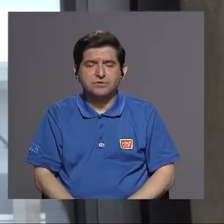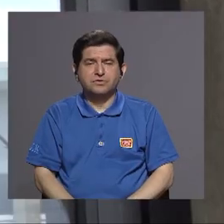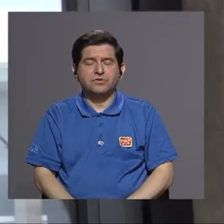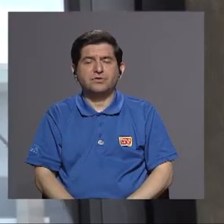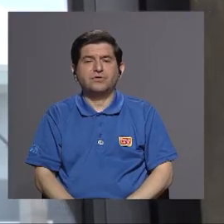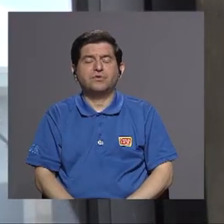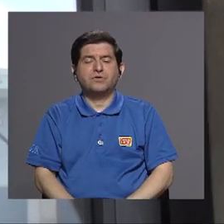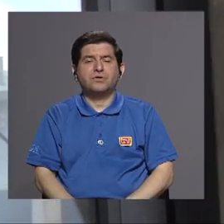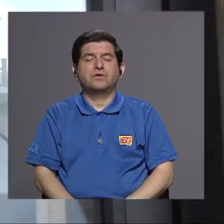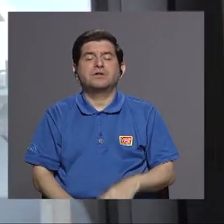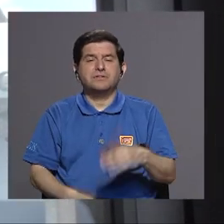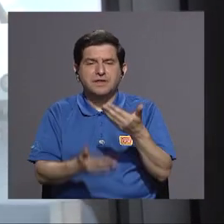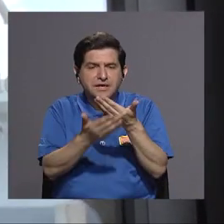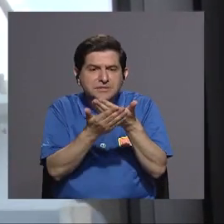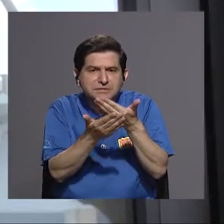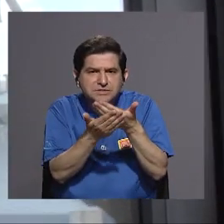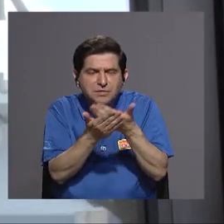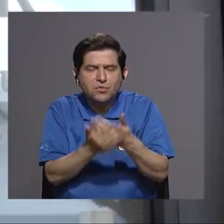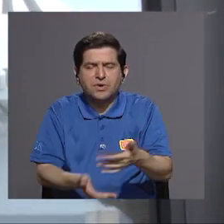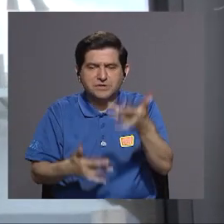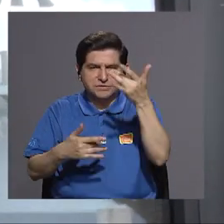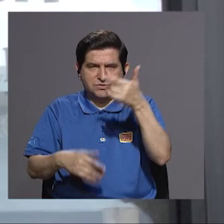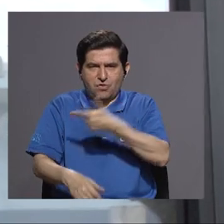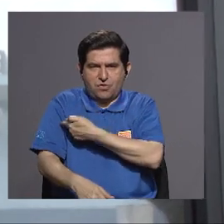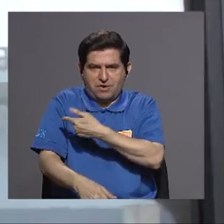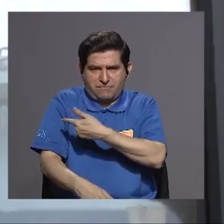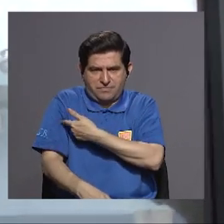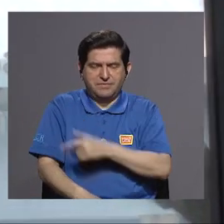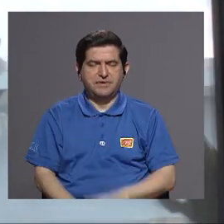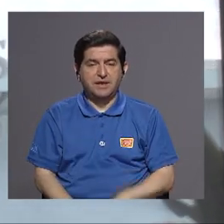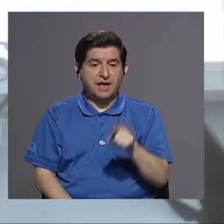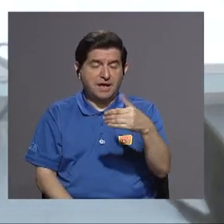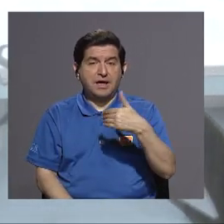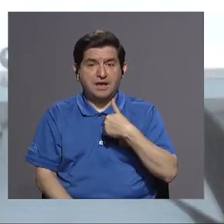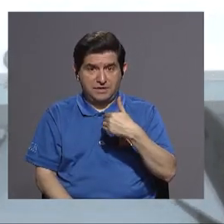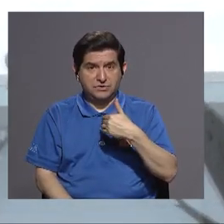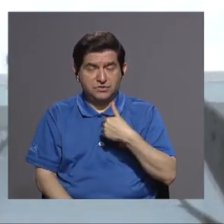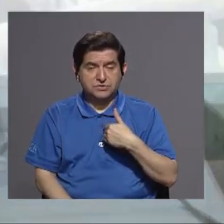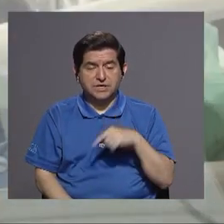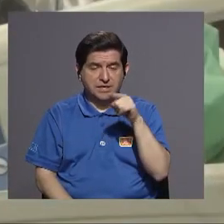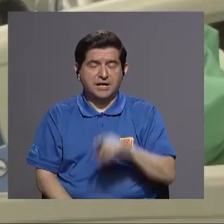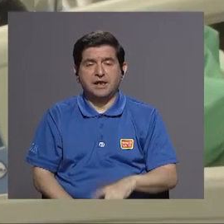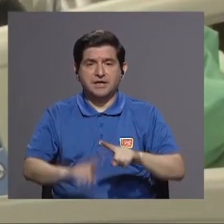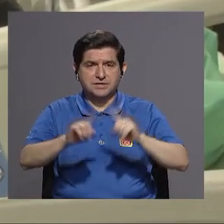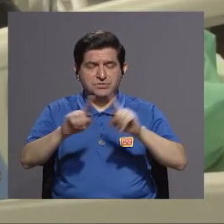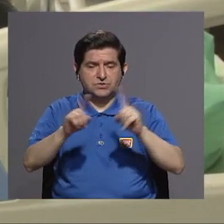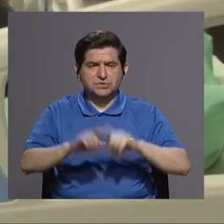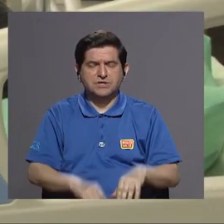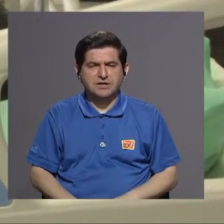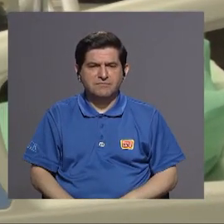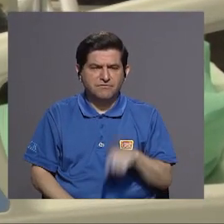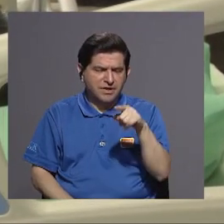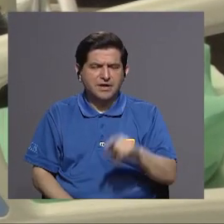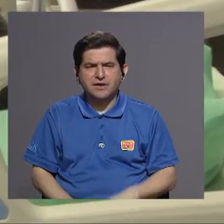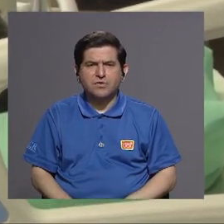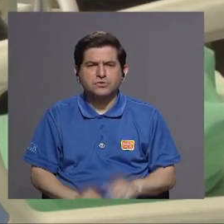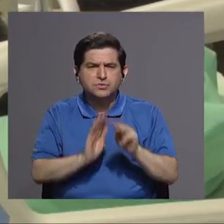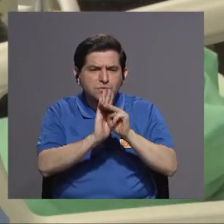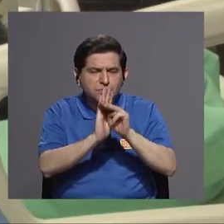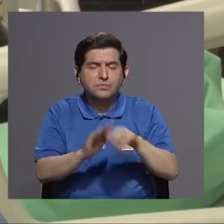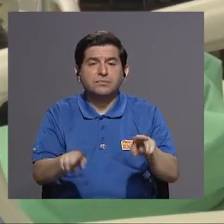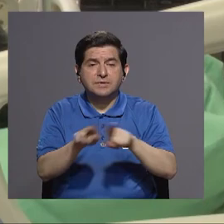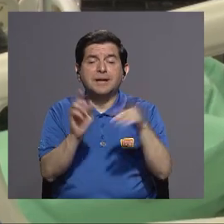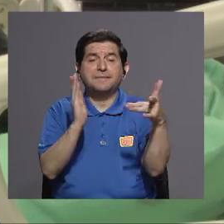el centro de simulación en enfermería verdad que ellos tienen estos simuladores es el papel de la tecnología